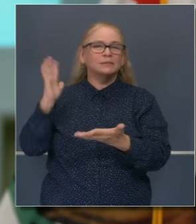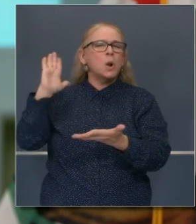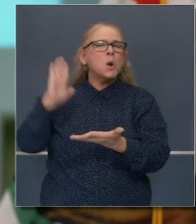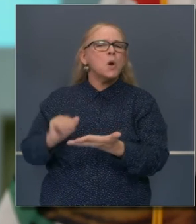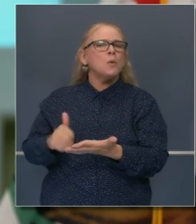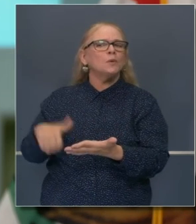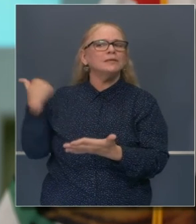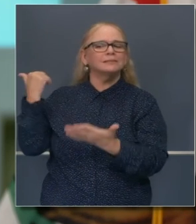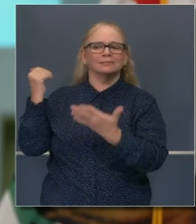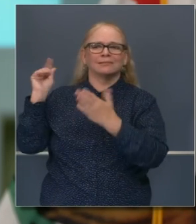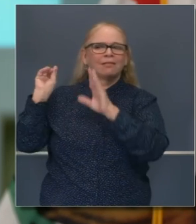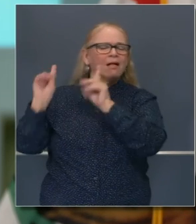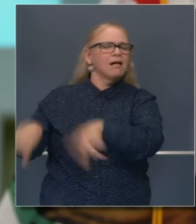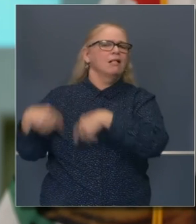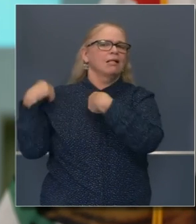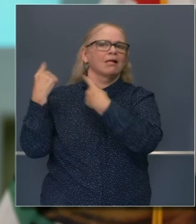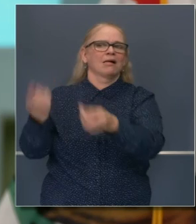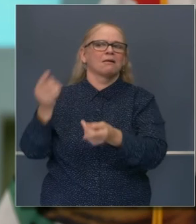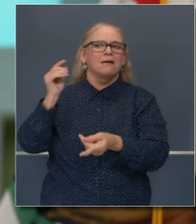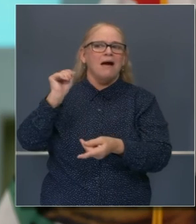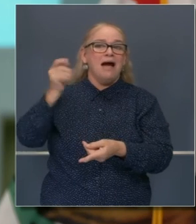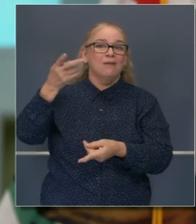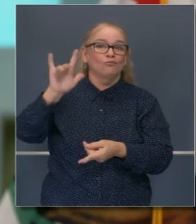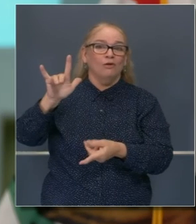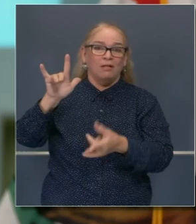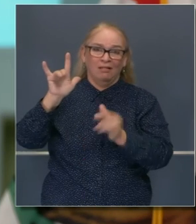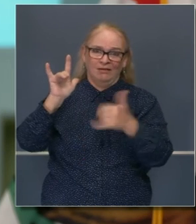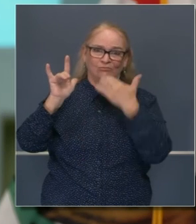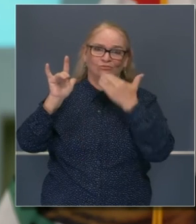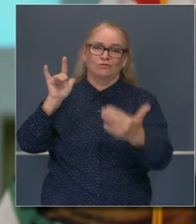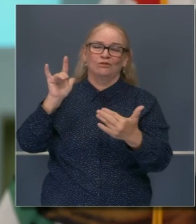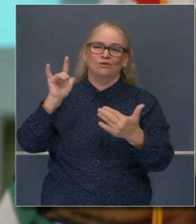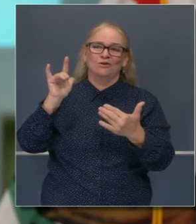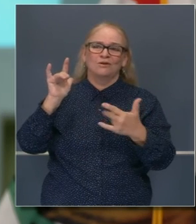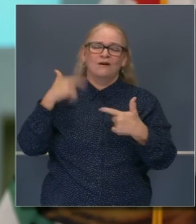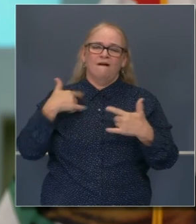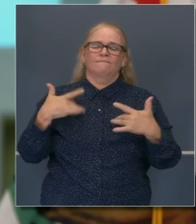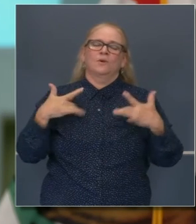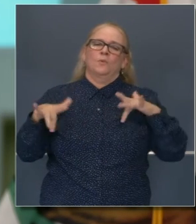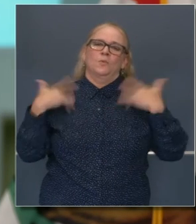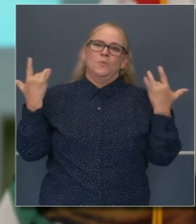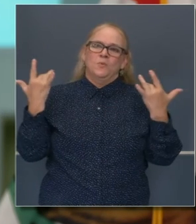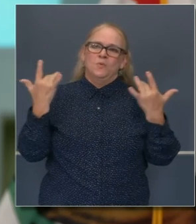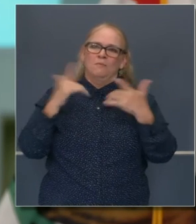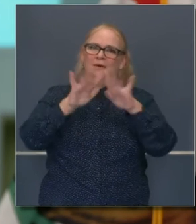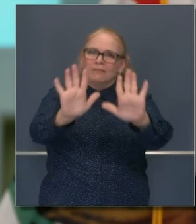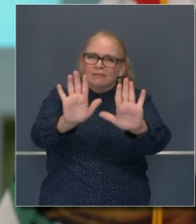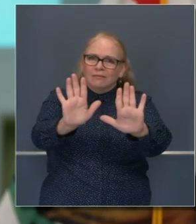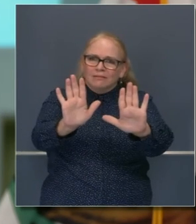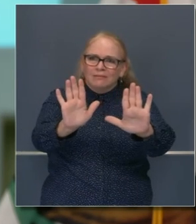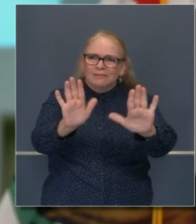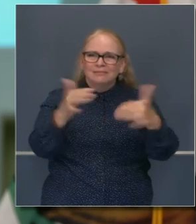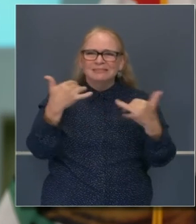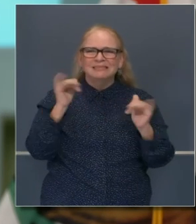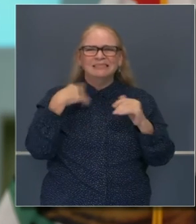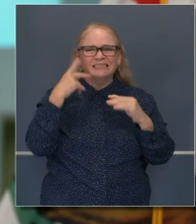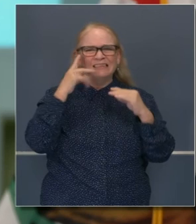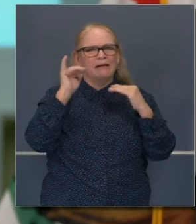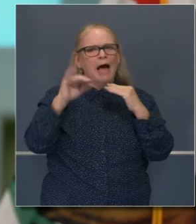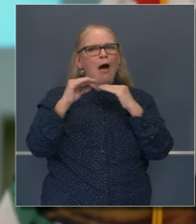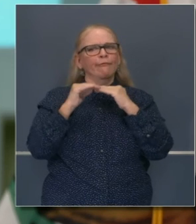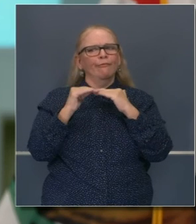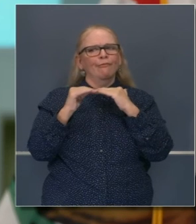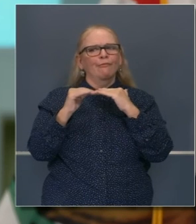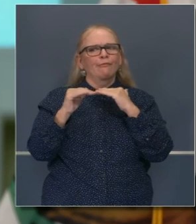7 días, es el índice más bajo documentado en el estado desde abril. Noticia alentadora. Pero reitero que estamos viendo